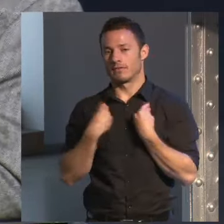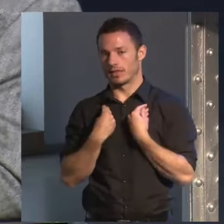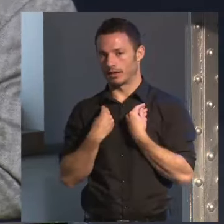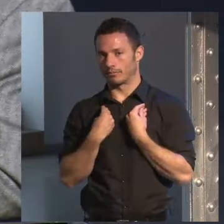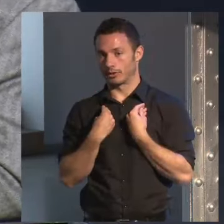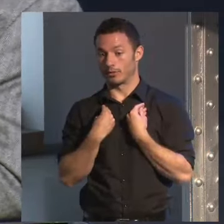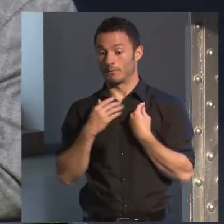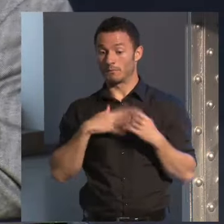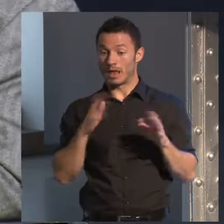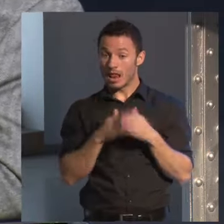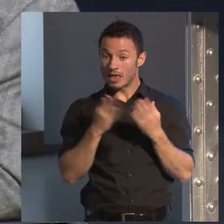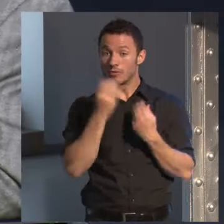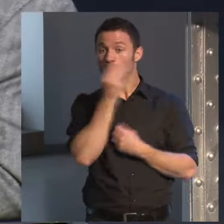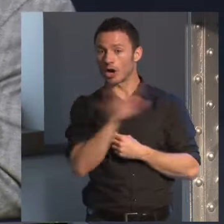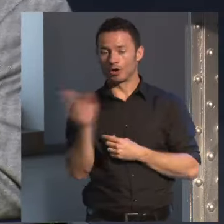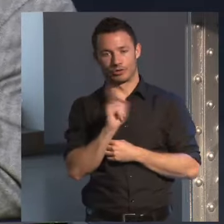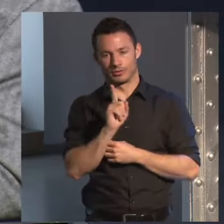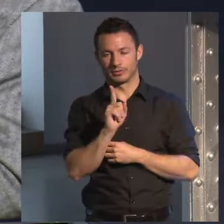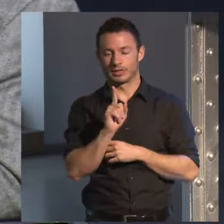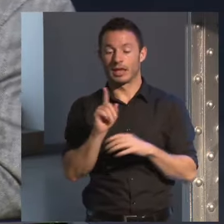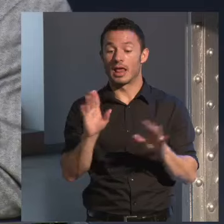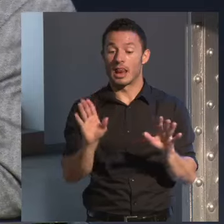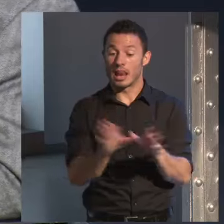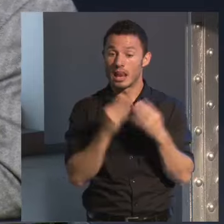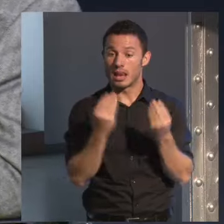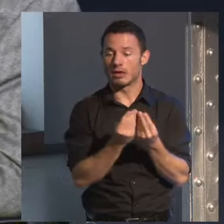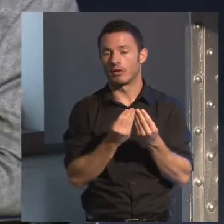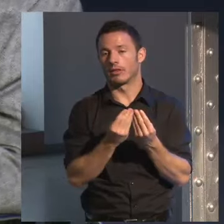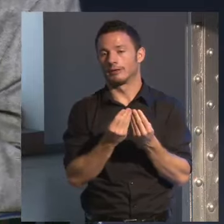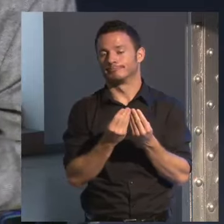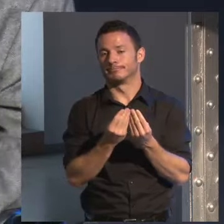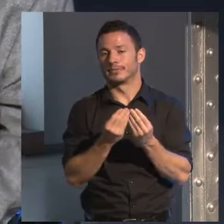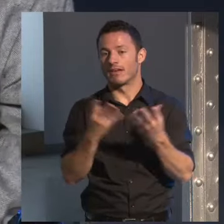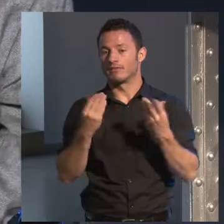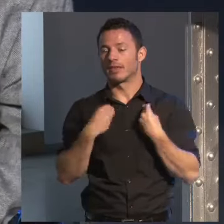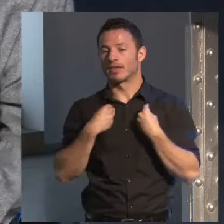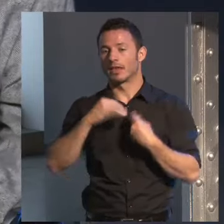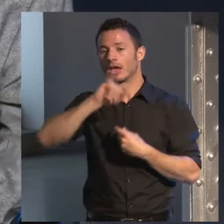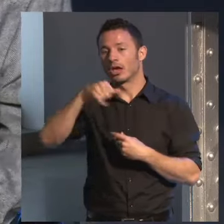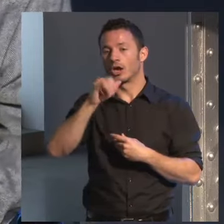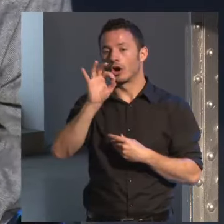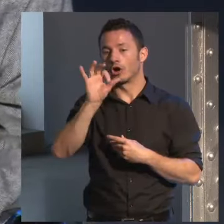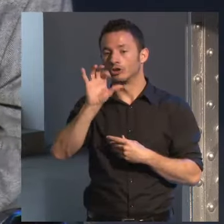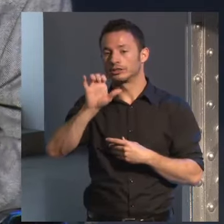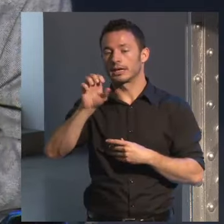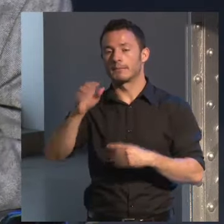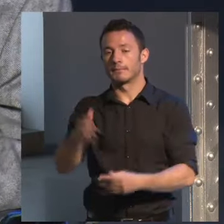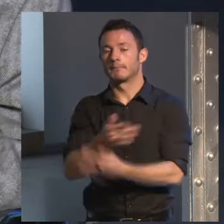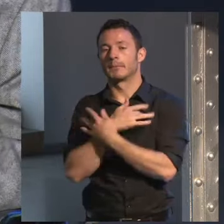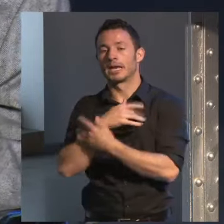es la novela de la vida de José María Heredia el gran poeta romántico cubano esa es una historia